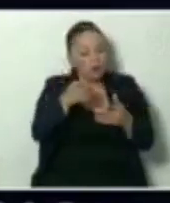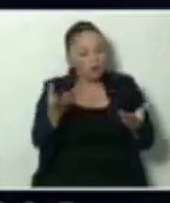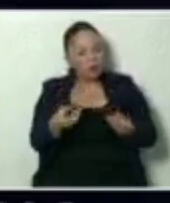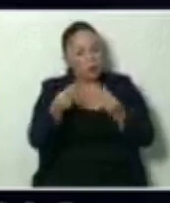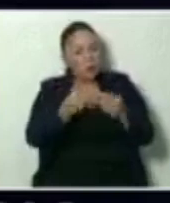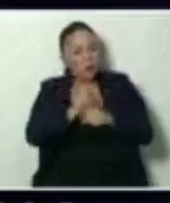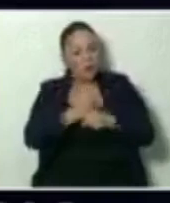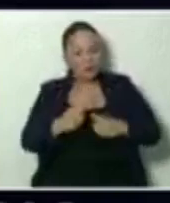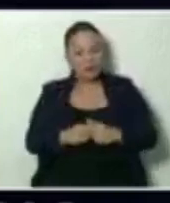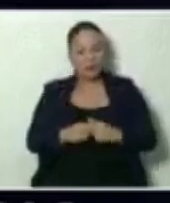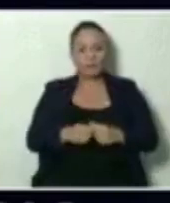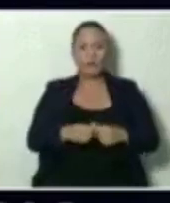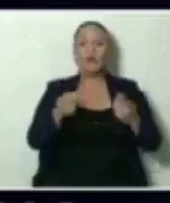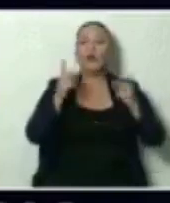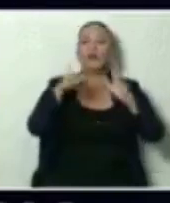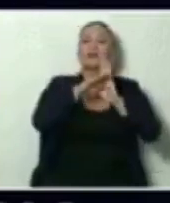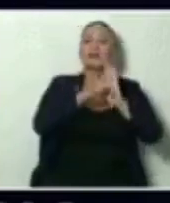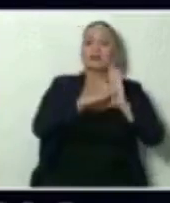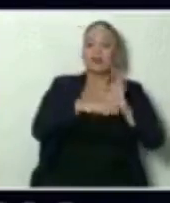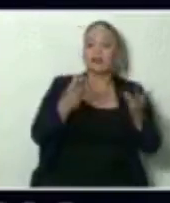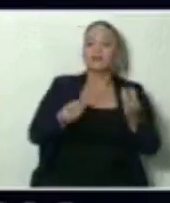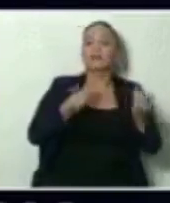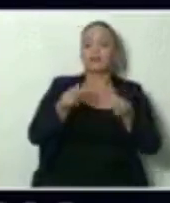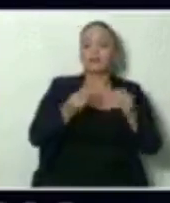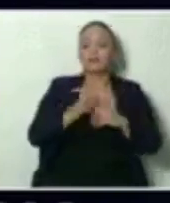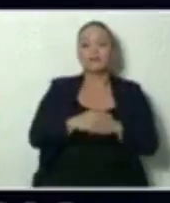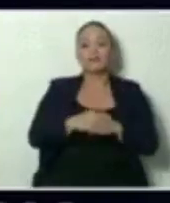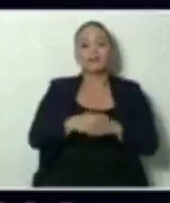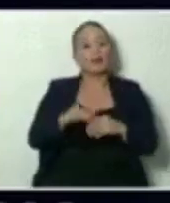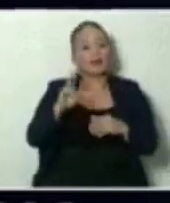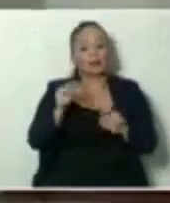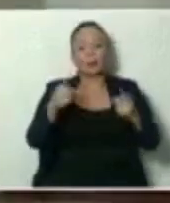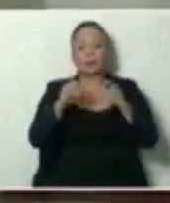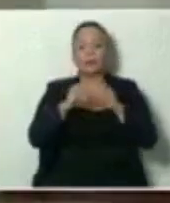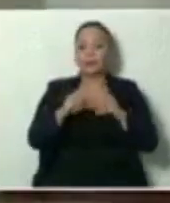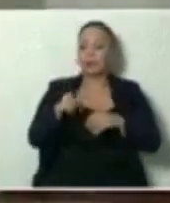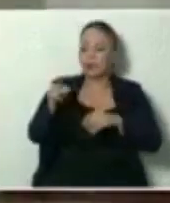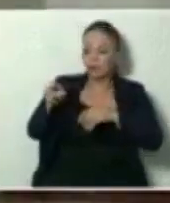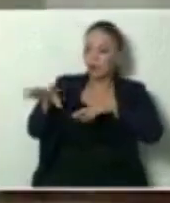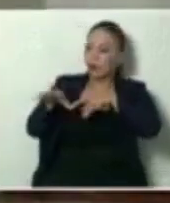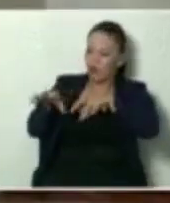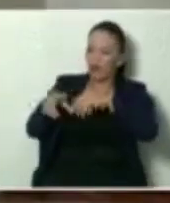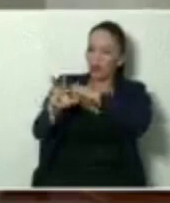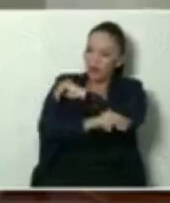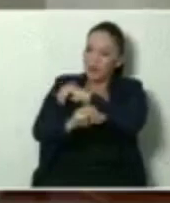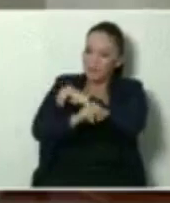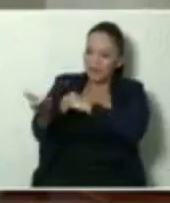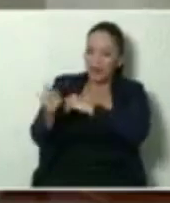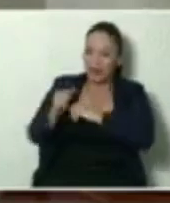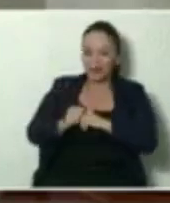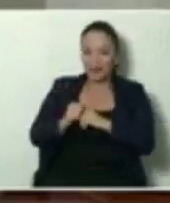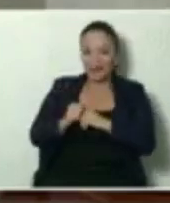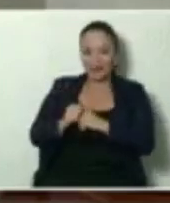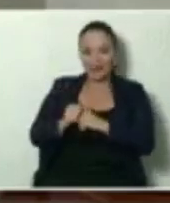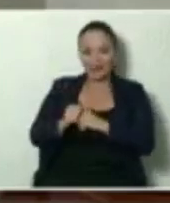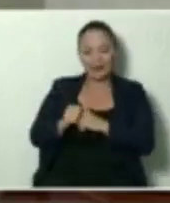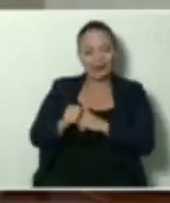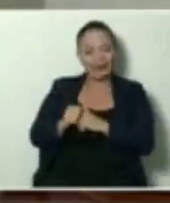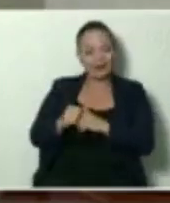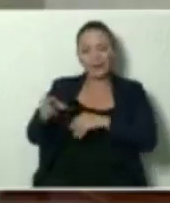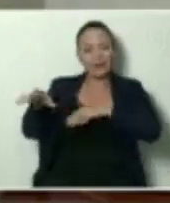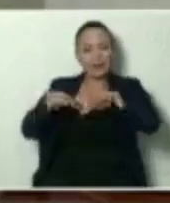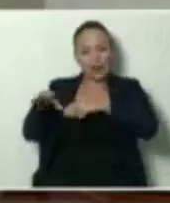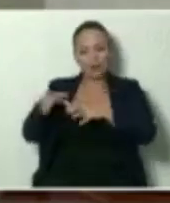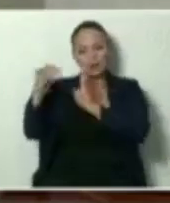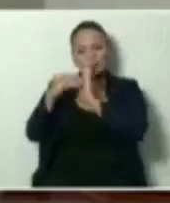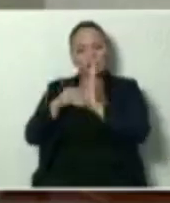y qué medidas hay que tomar para contrarrestarlo. Eso es un acto criminal, ¿verdad? O sea, es un acto tipificado en el